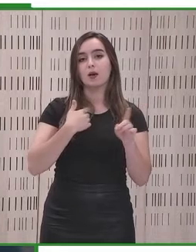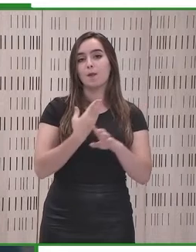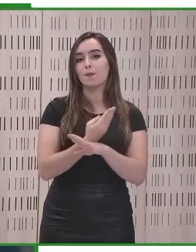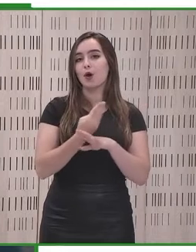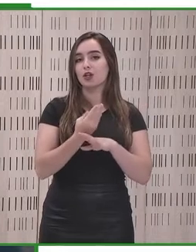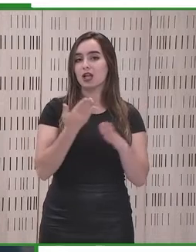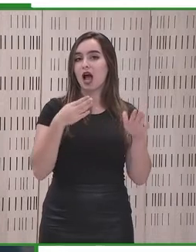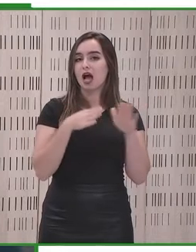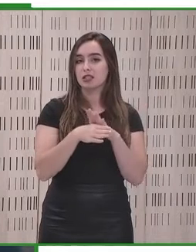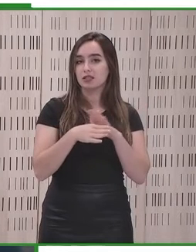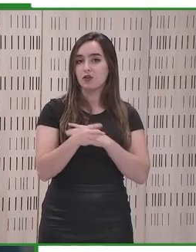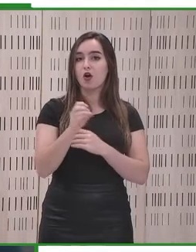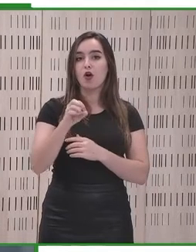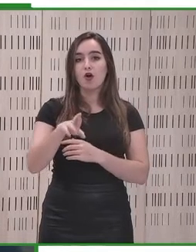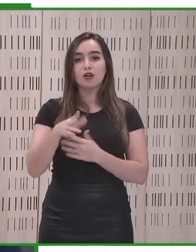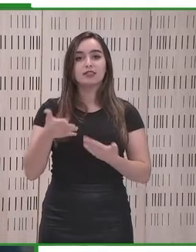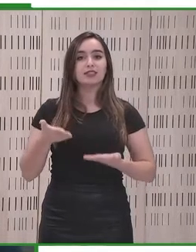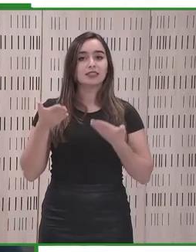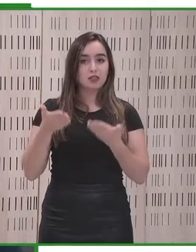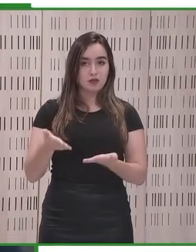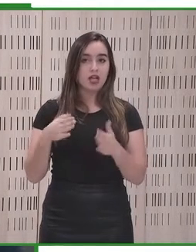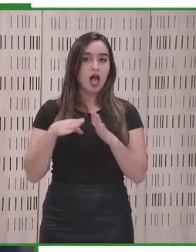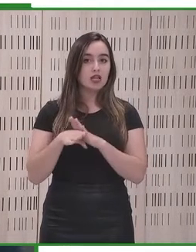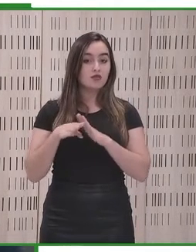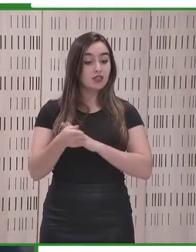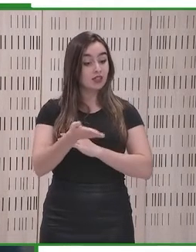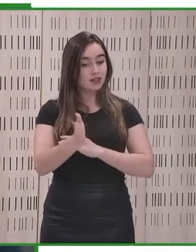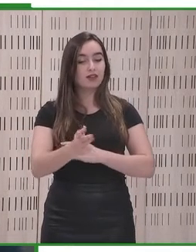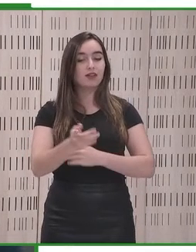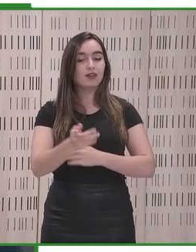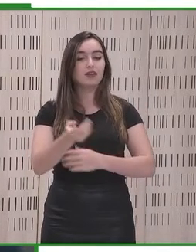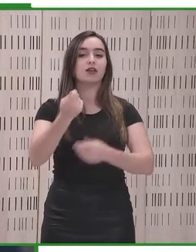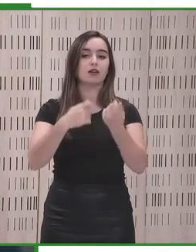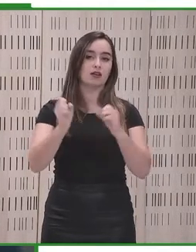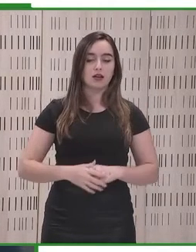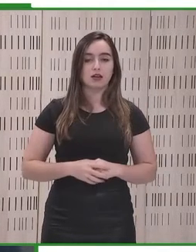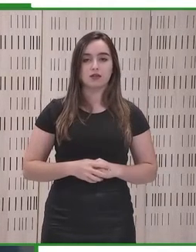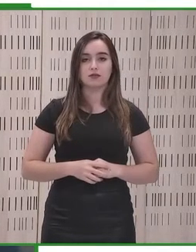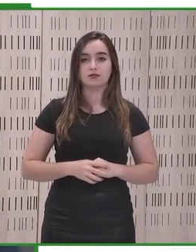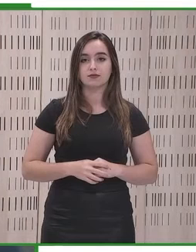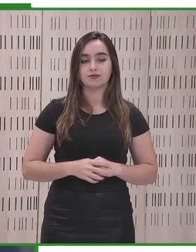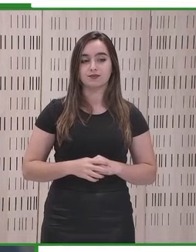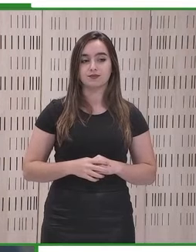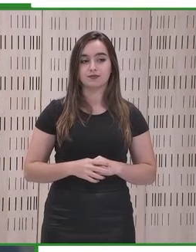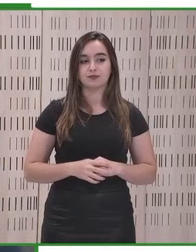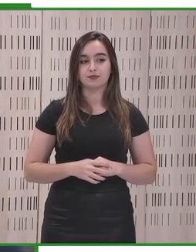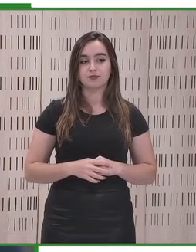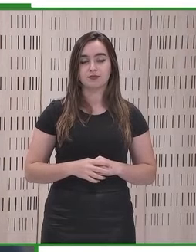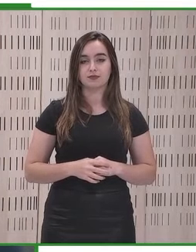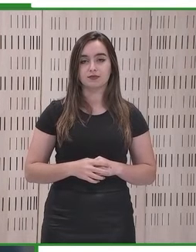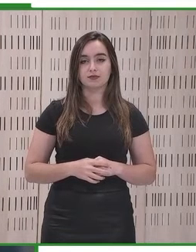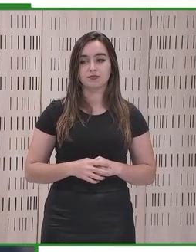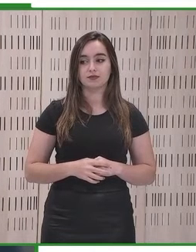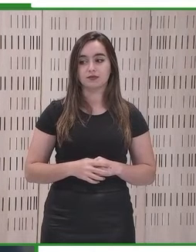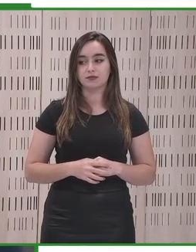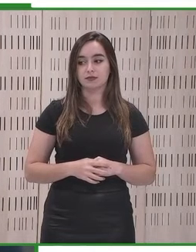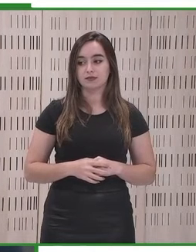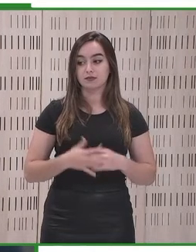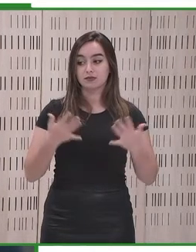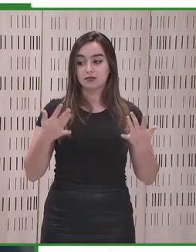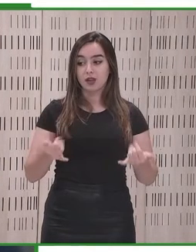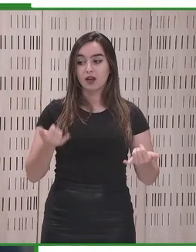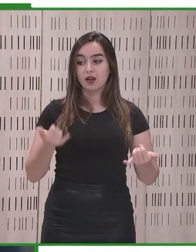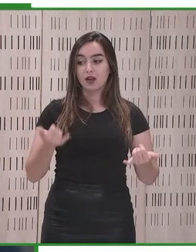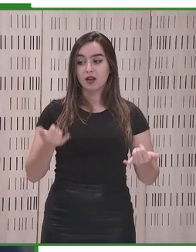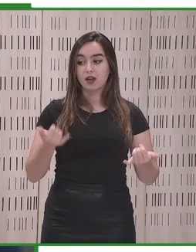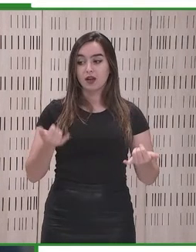de las últimas décadas que tiene que garantizar que solamente productos y servicios